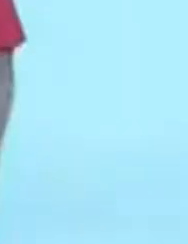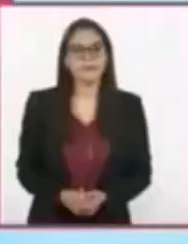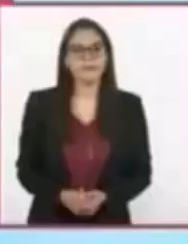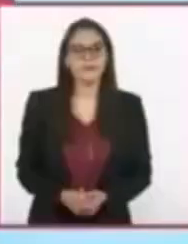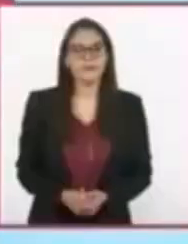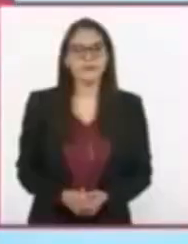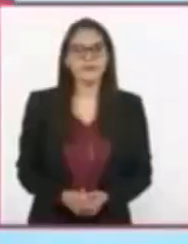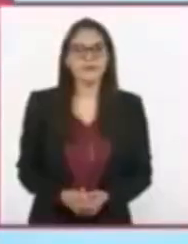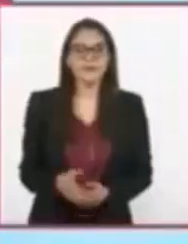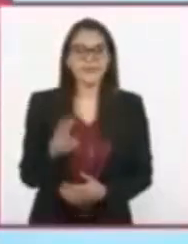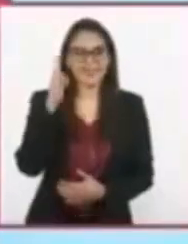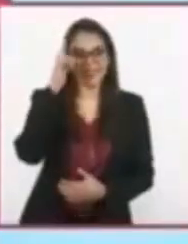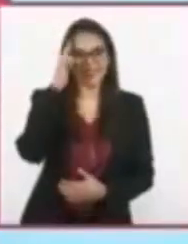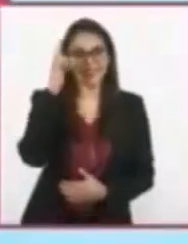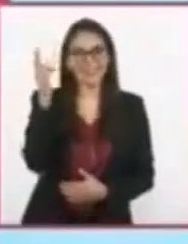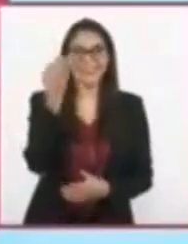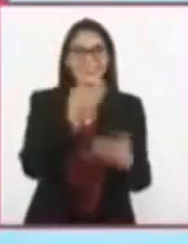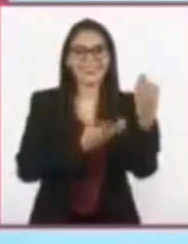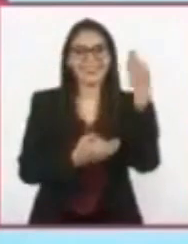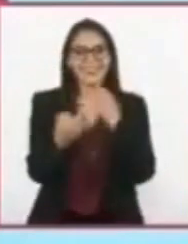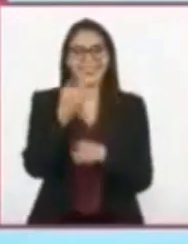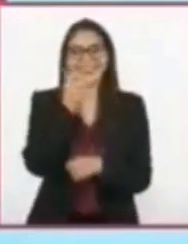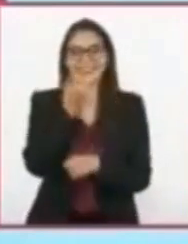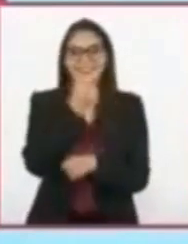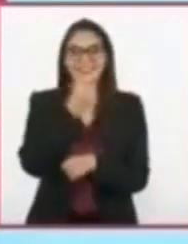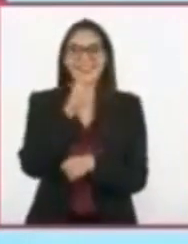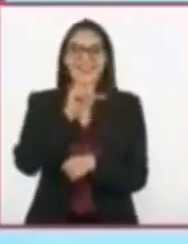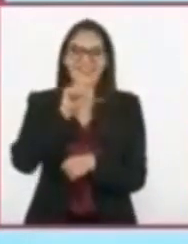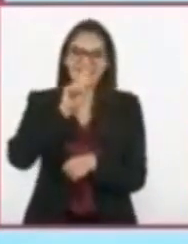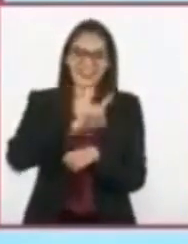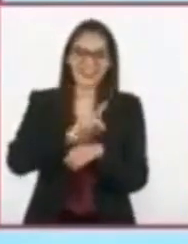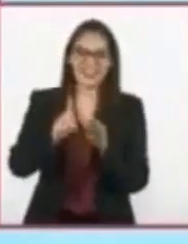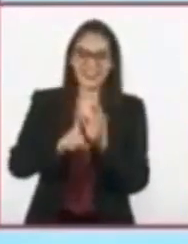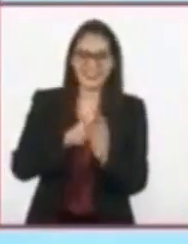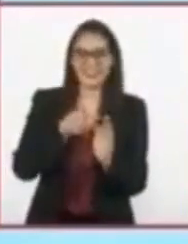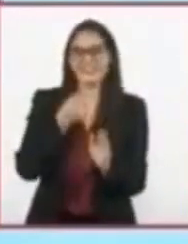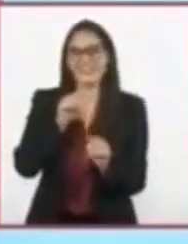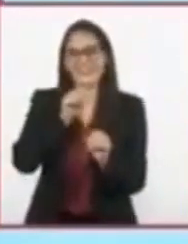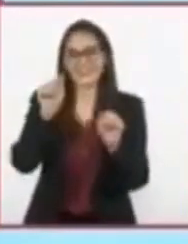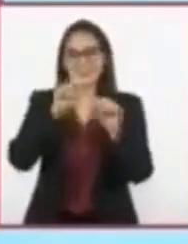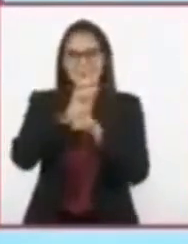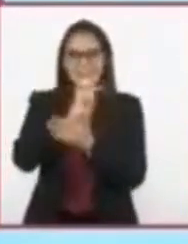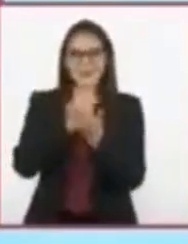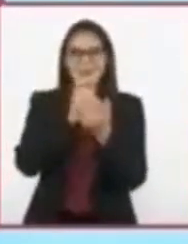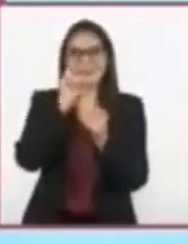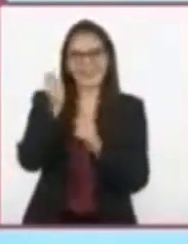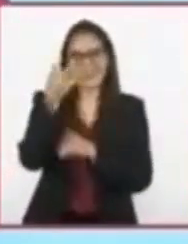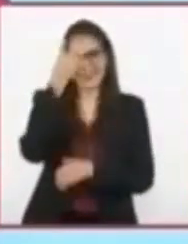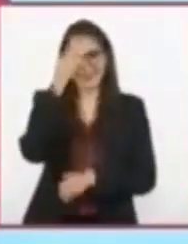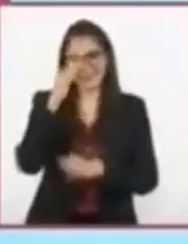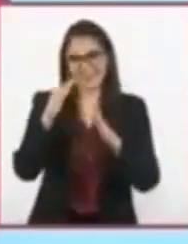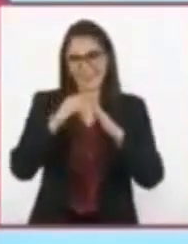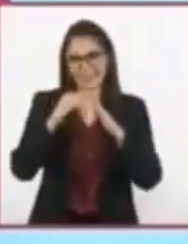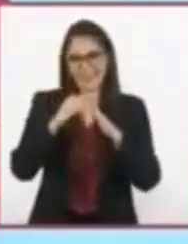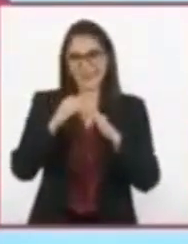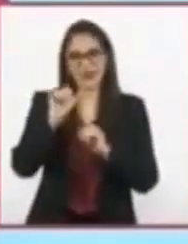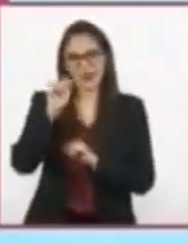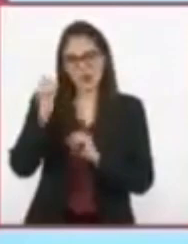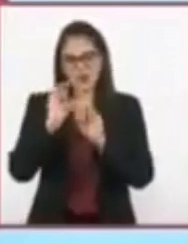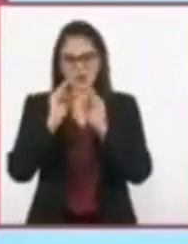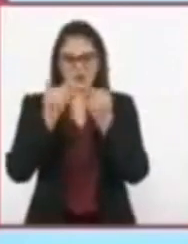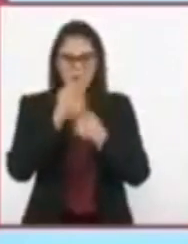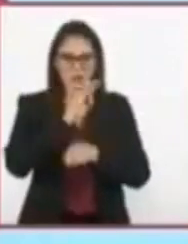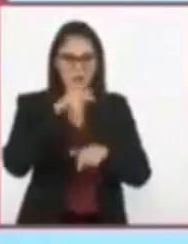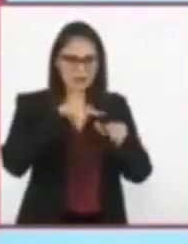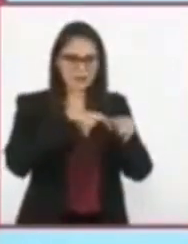¿Qué tal alumnas y alumnos? Iniciamos una nueva sesión más de Aprende en Casa. Una propuesta para que sigan estudiando